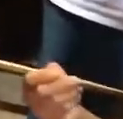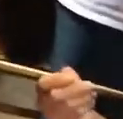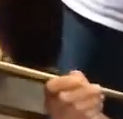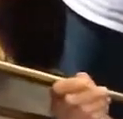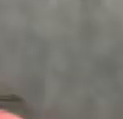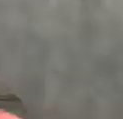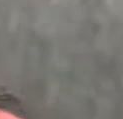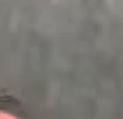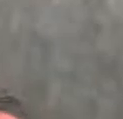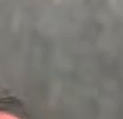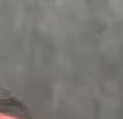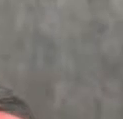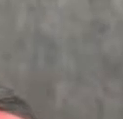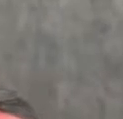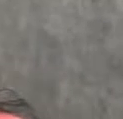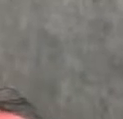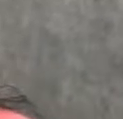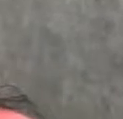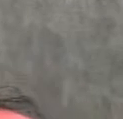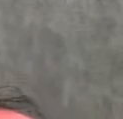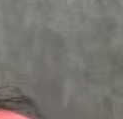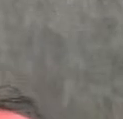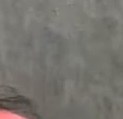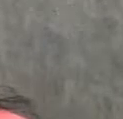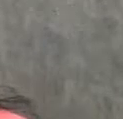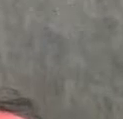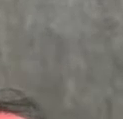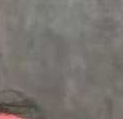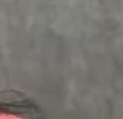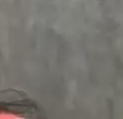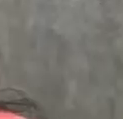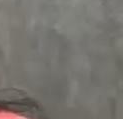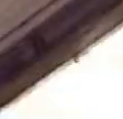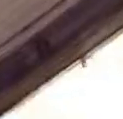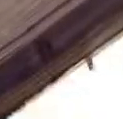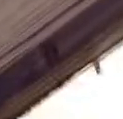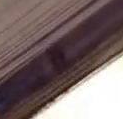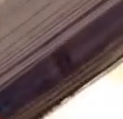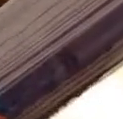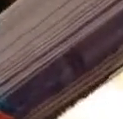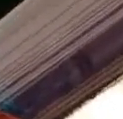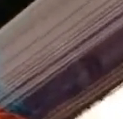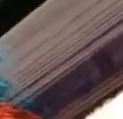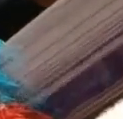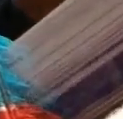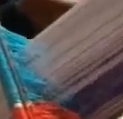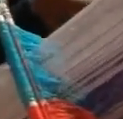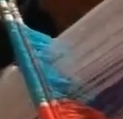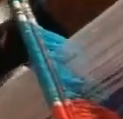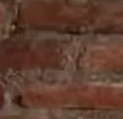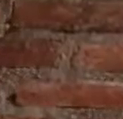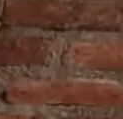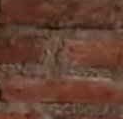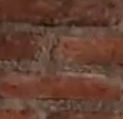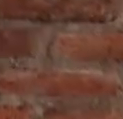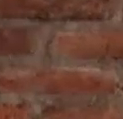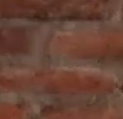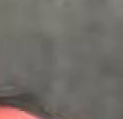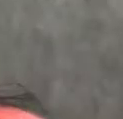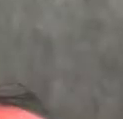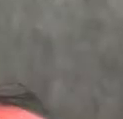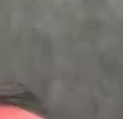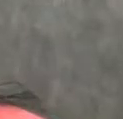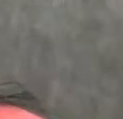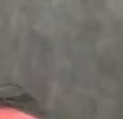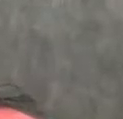estudiando y no alcanzaron por falta de recursos, no siguieron estudiando, pues, allí esta beca, pues, está